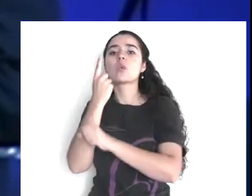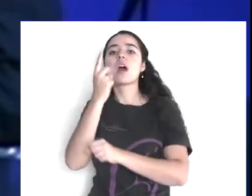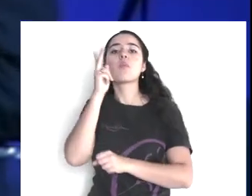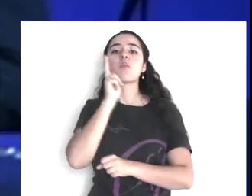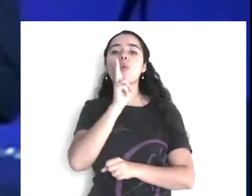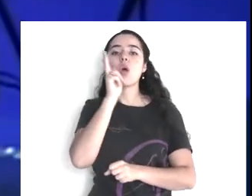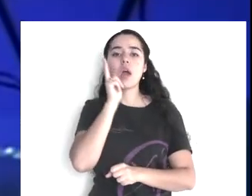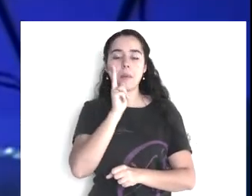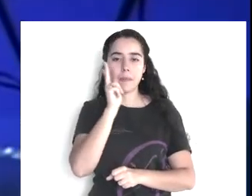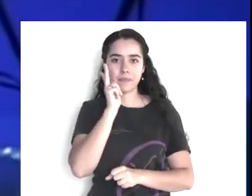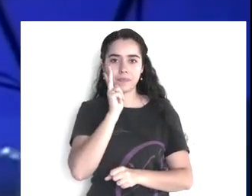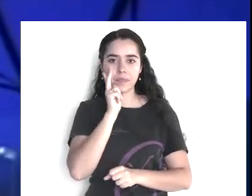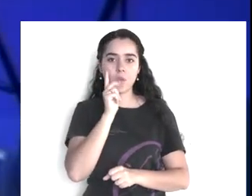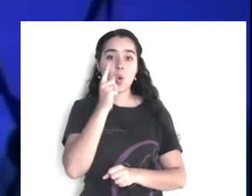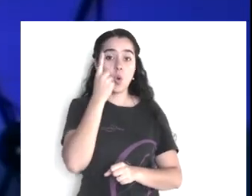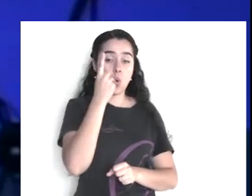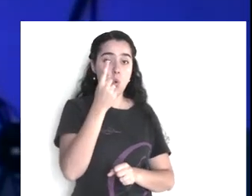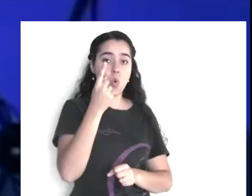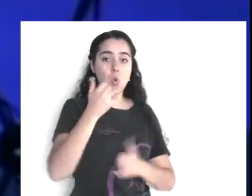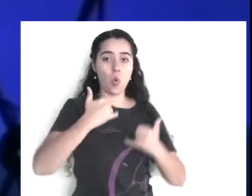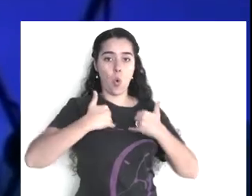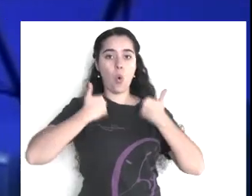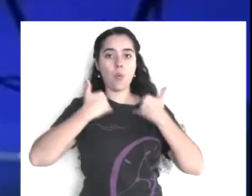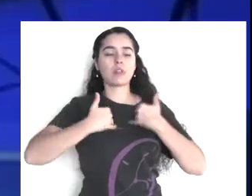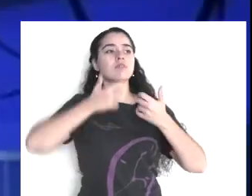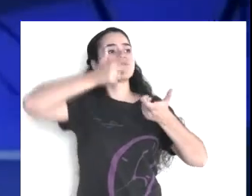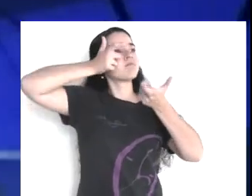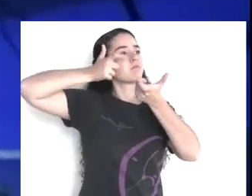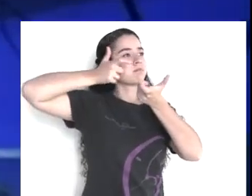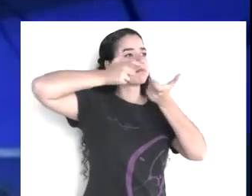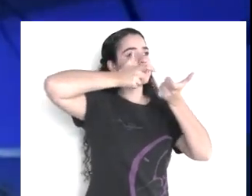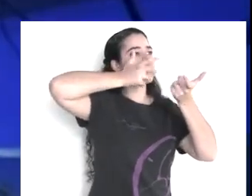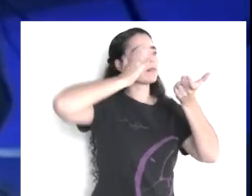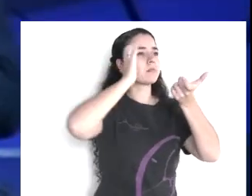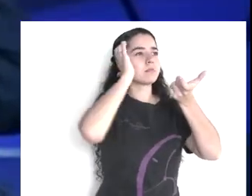esto consistía, básicamente, en, en,